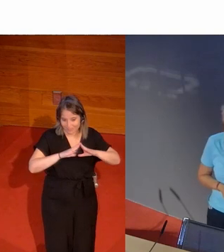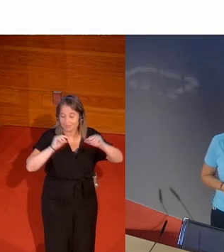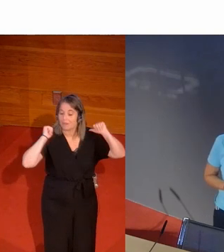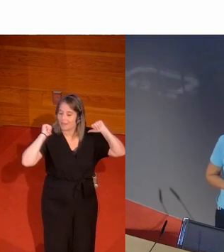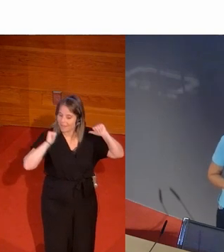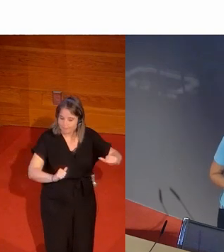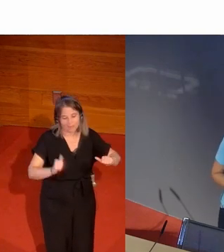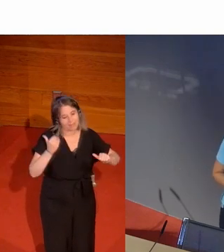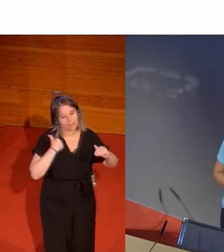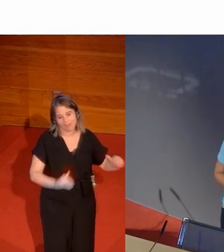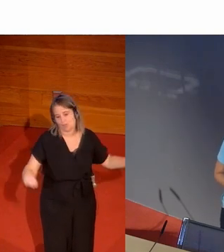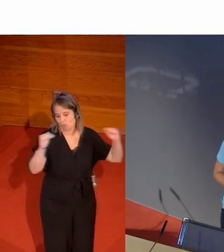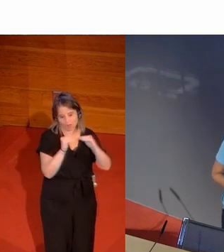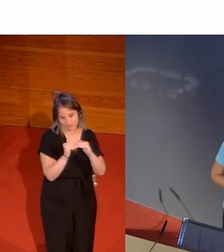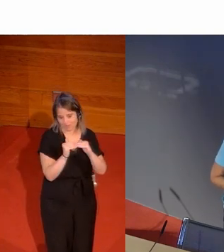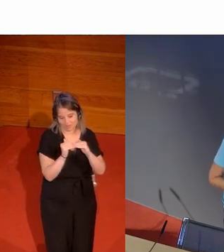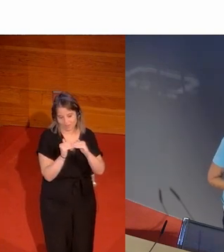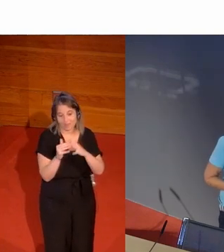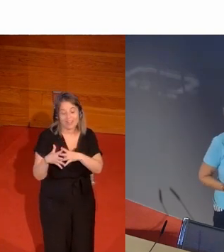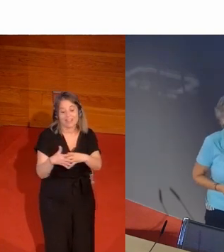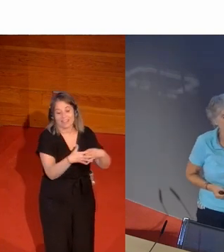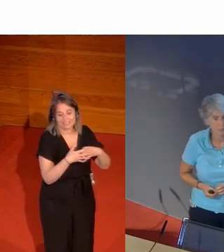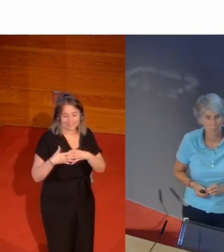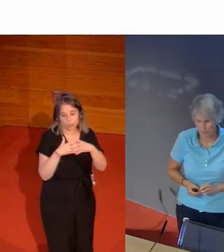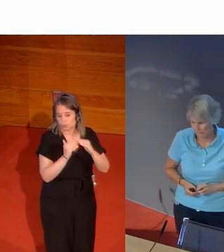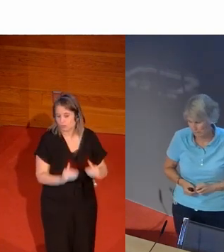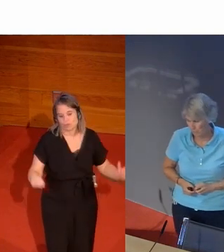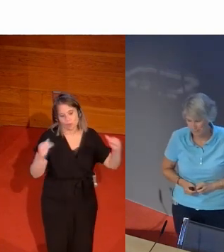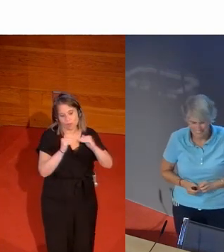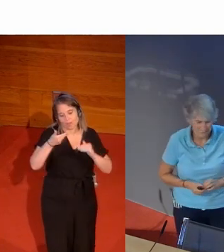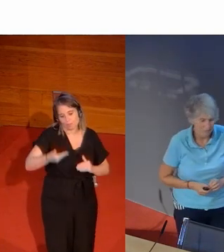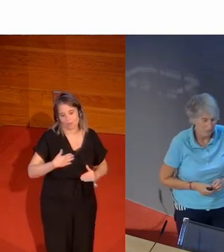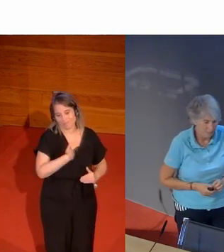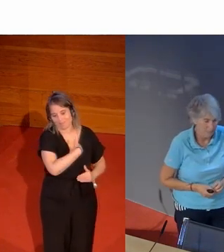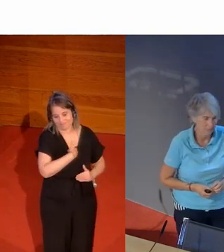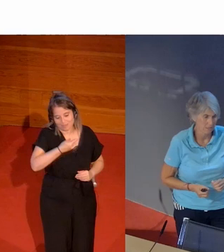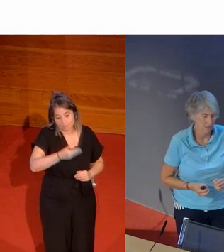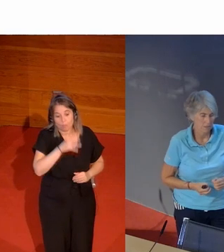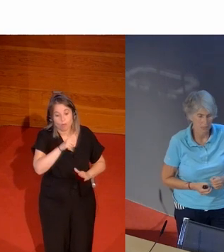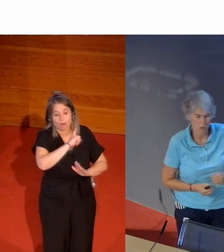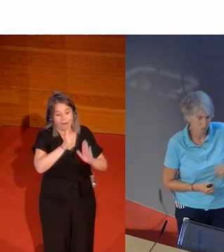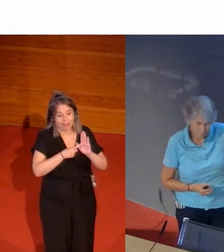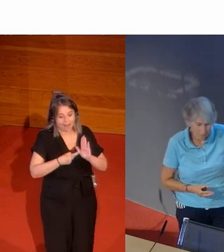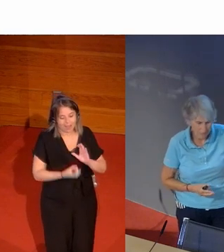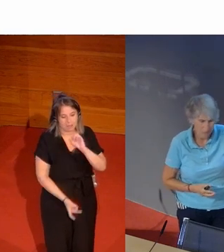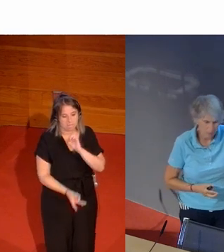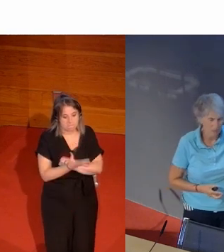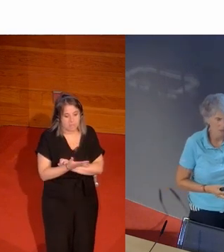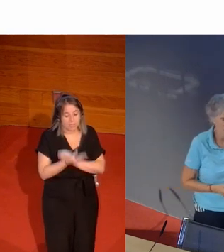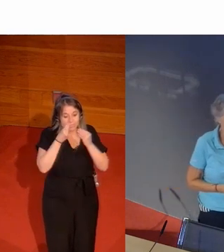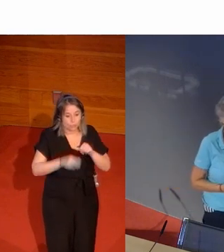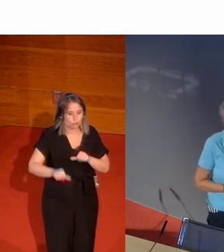empieza a buscar la igualdad y el papel de Estados Unidos en esta igualdad es importante por varias leyes que nos parecen